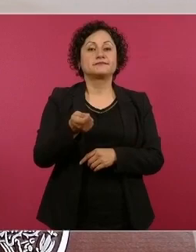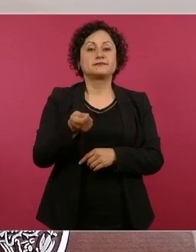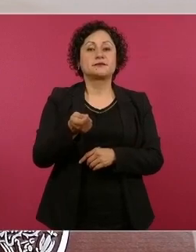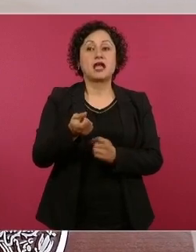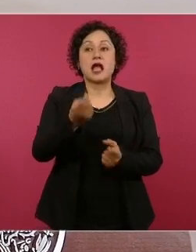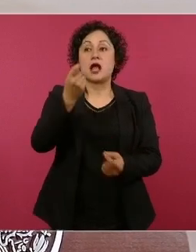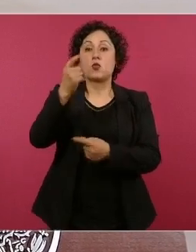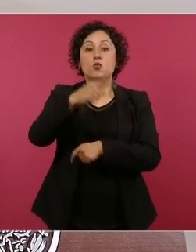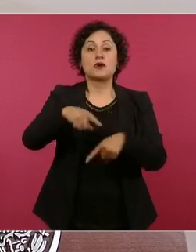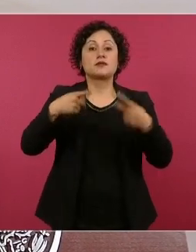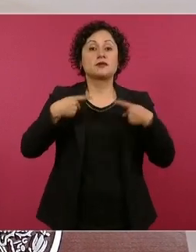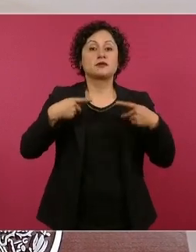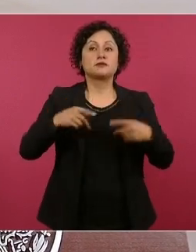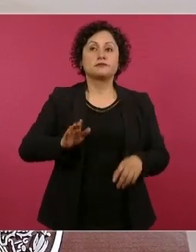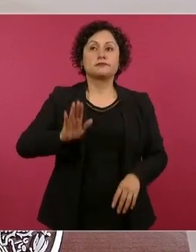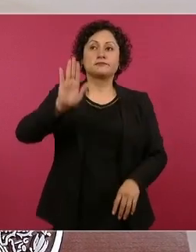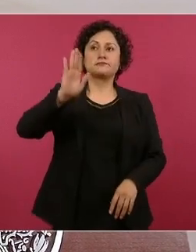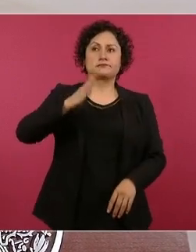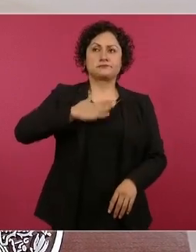humanos y no lo son.